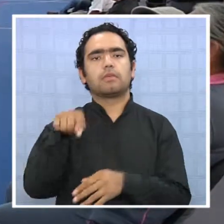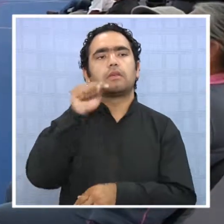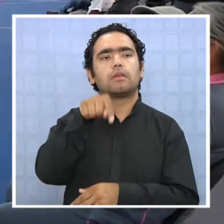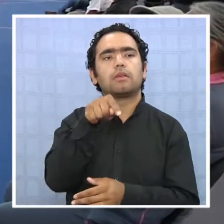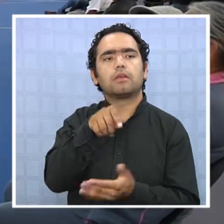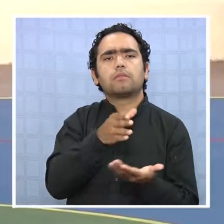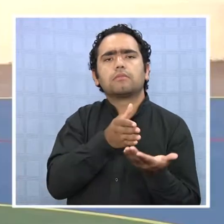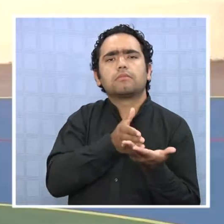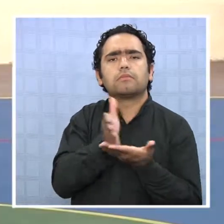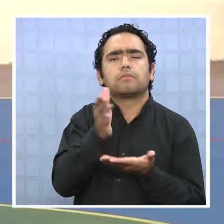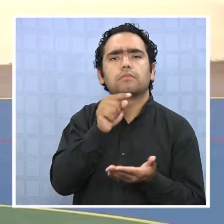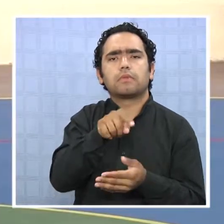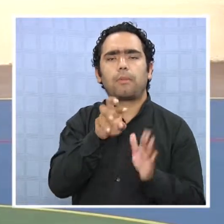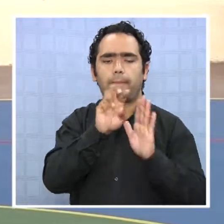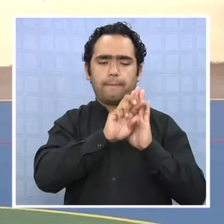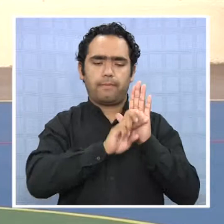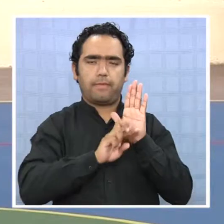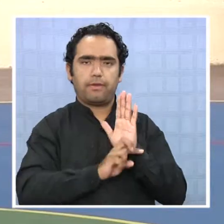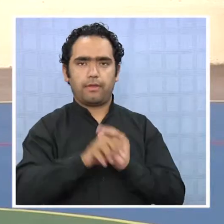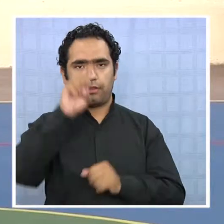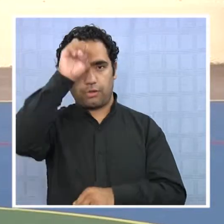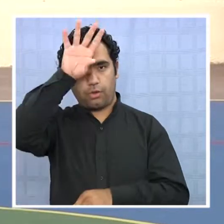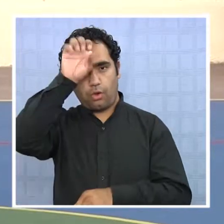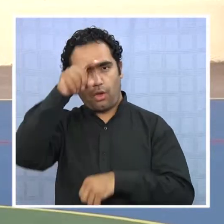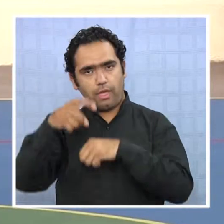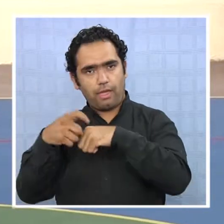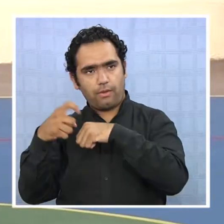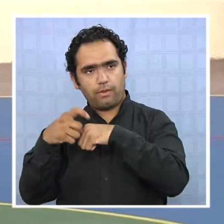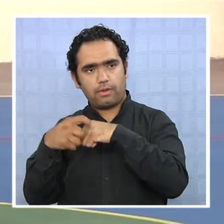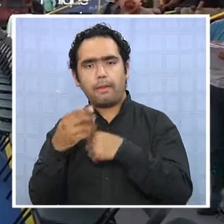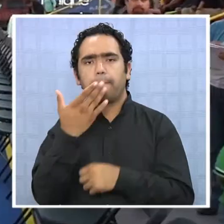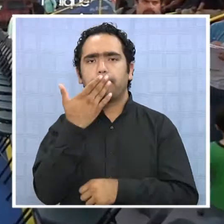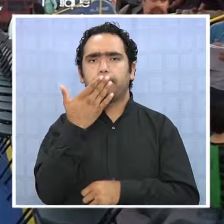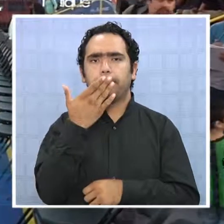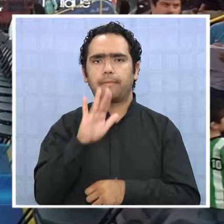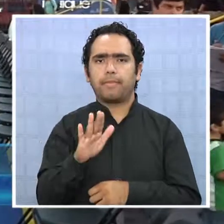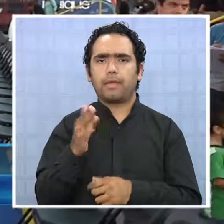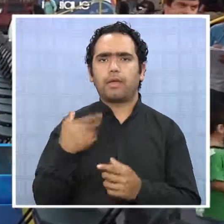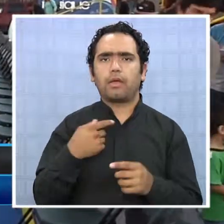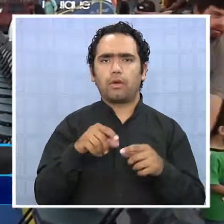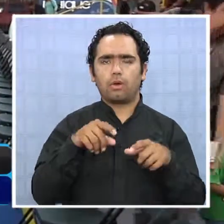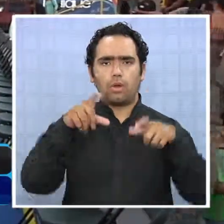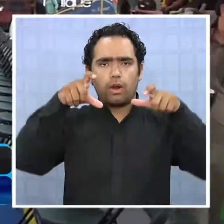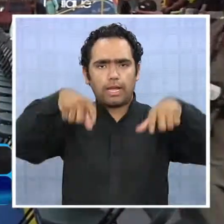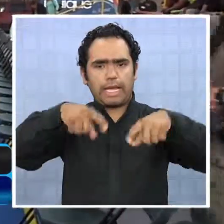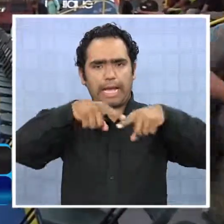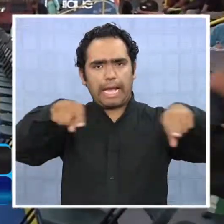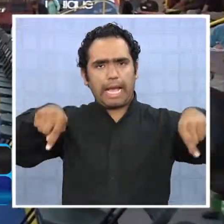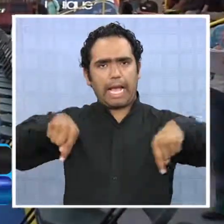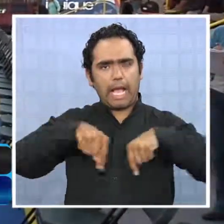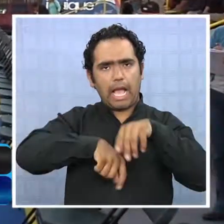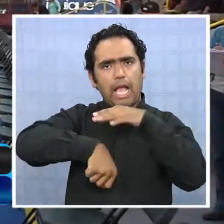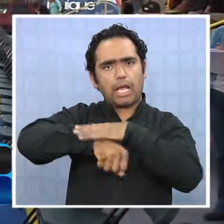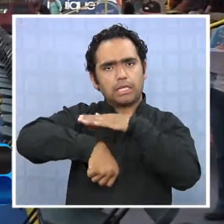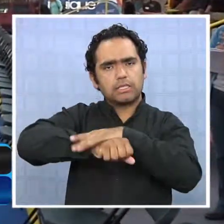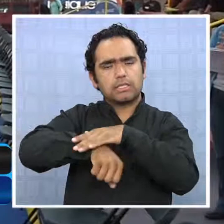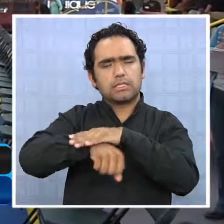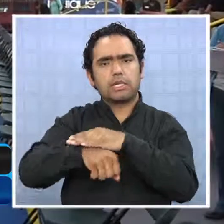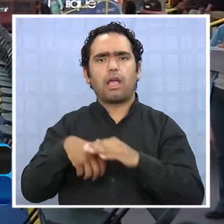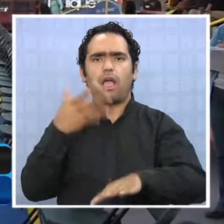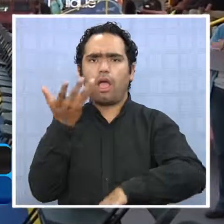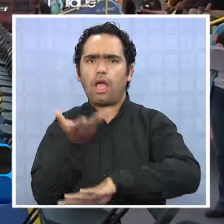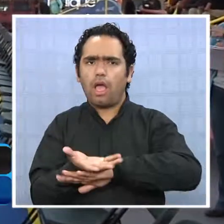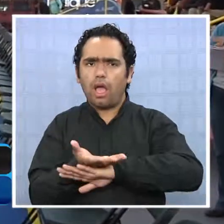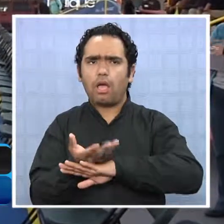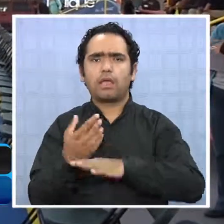nace de un proyecto que se genera en Coyahuasi de mejorar el estado de las multicanchas que existen en la mayoría